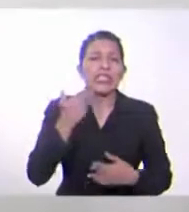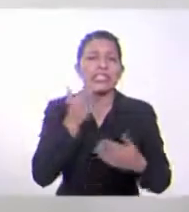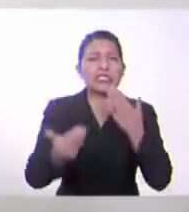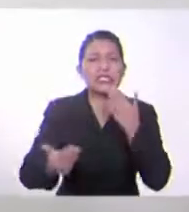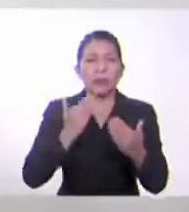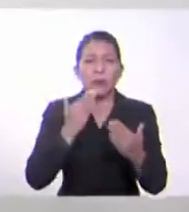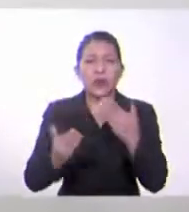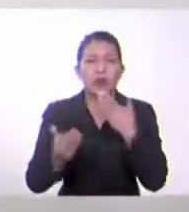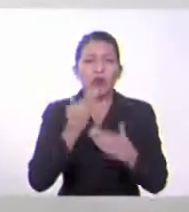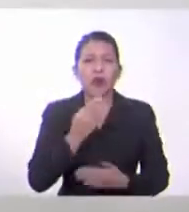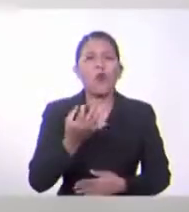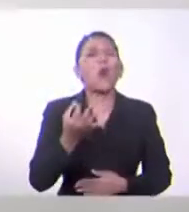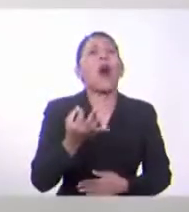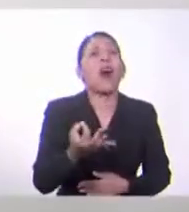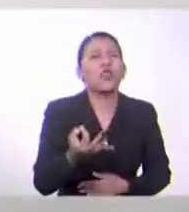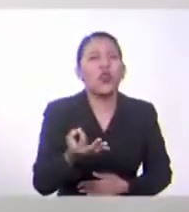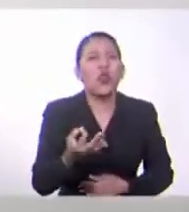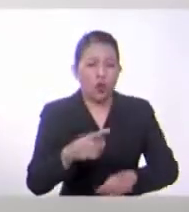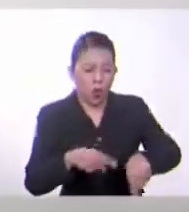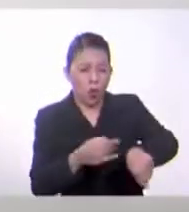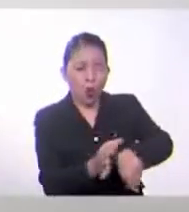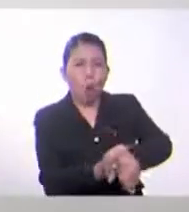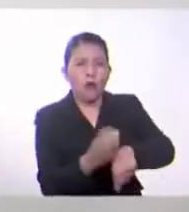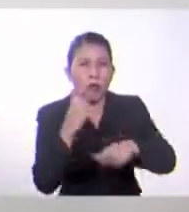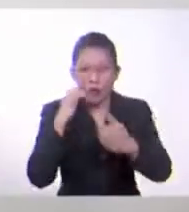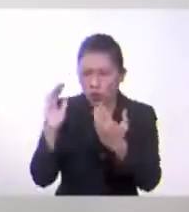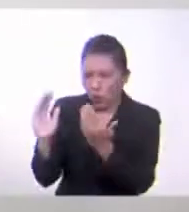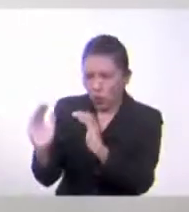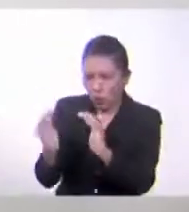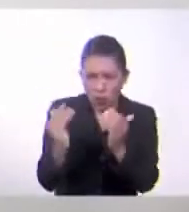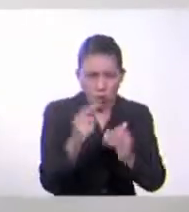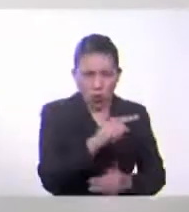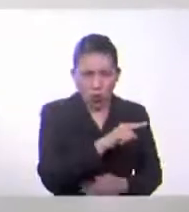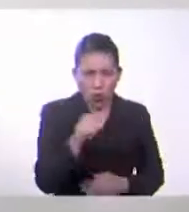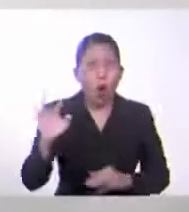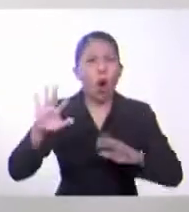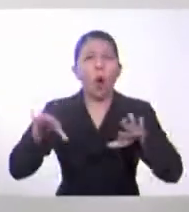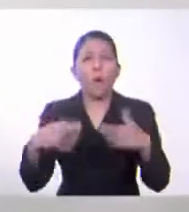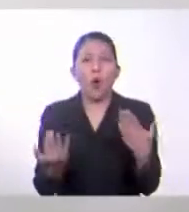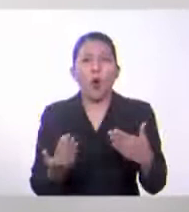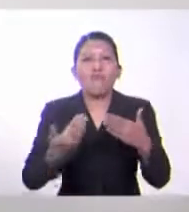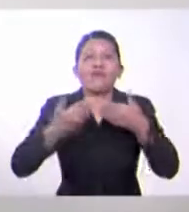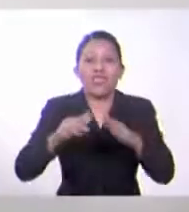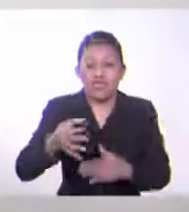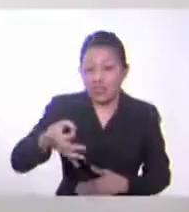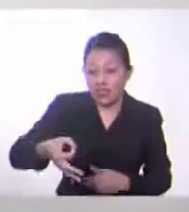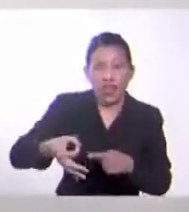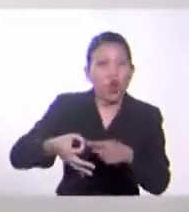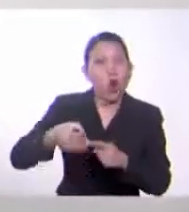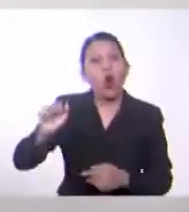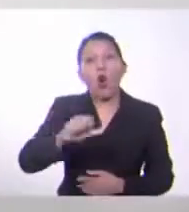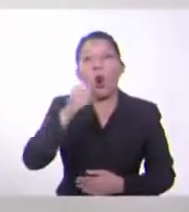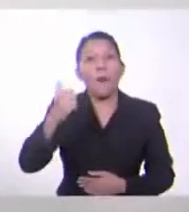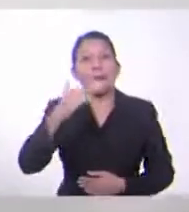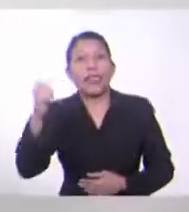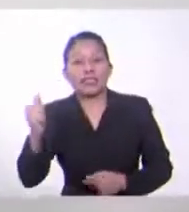cuánto le costó su reloj y podamos aprender cómo convertir cada una de las monedas a dólares.